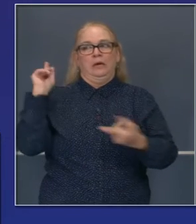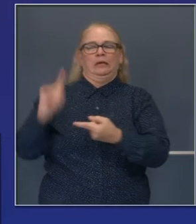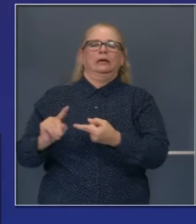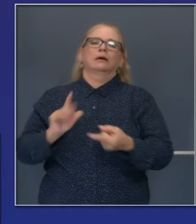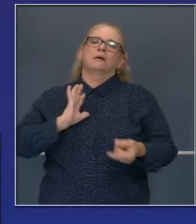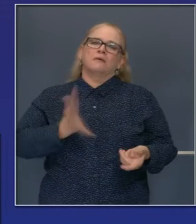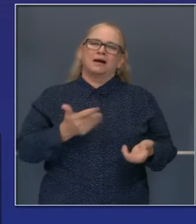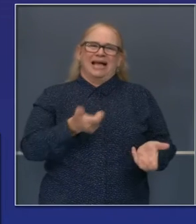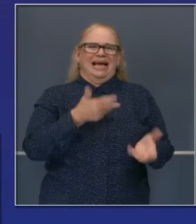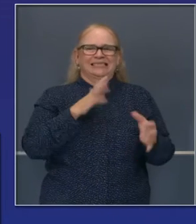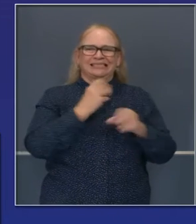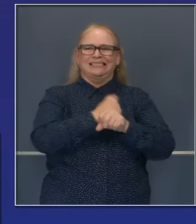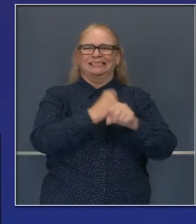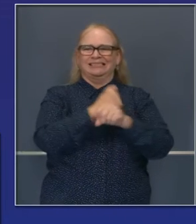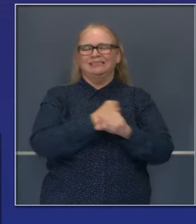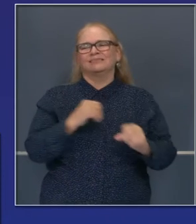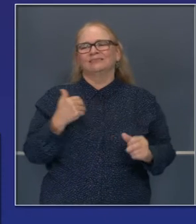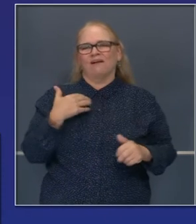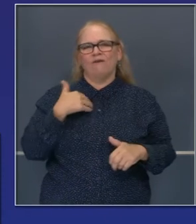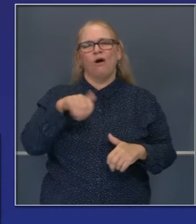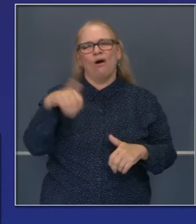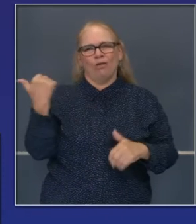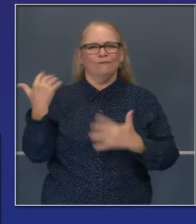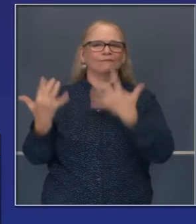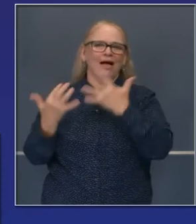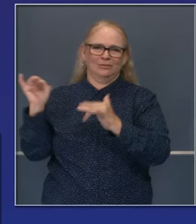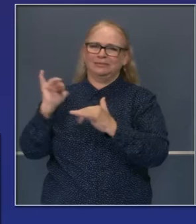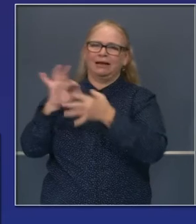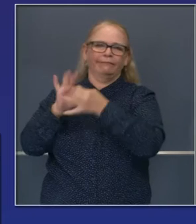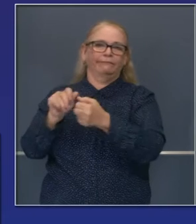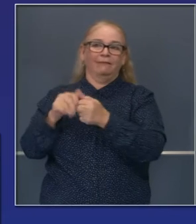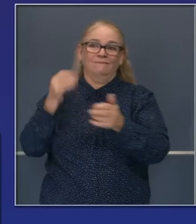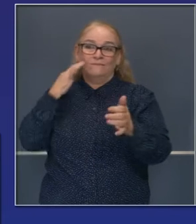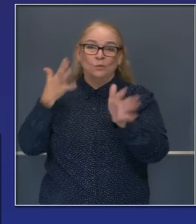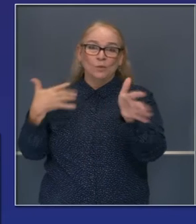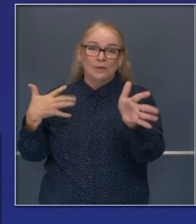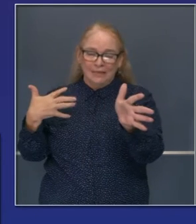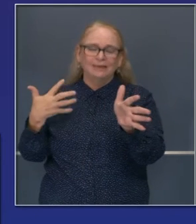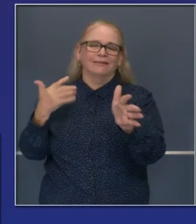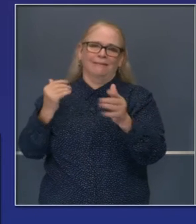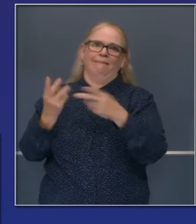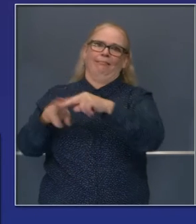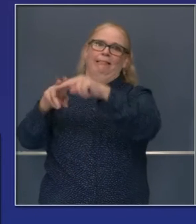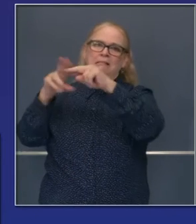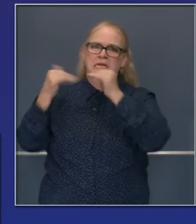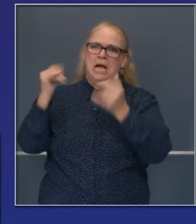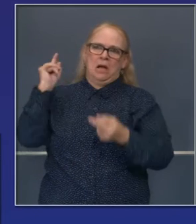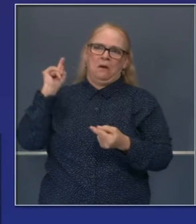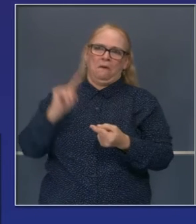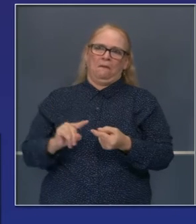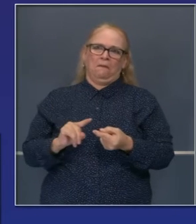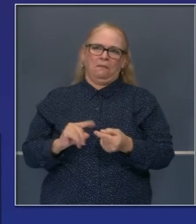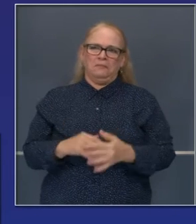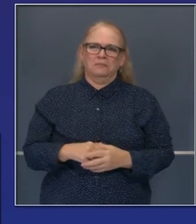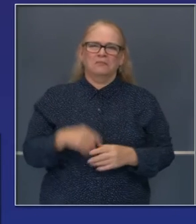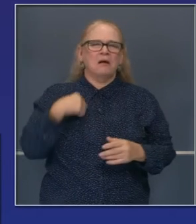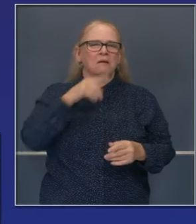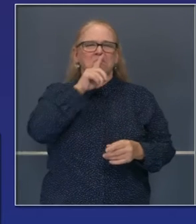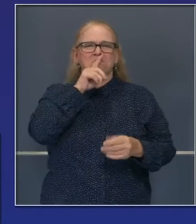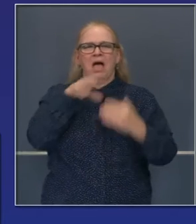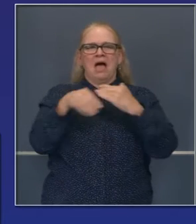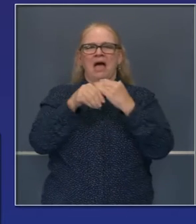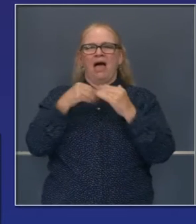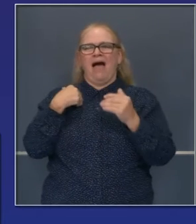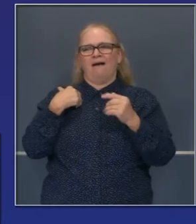Estado. También otras condiciones que hemos estado destacando en los últimos meses que no incluimos en esas transparencias, porque se ha logrado un progreso